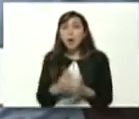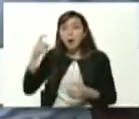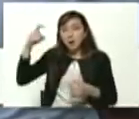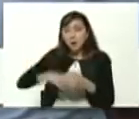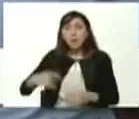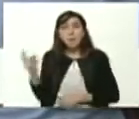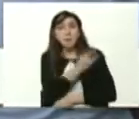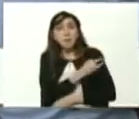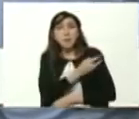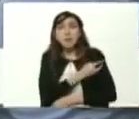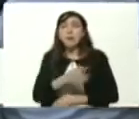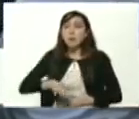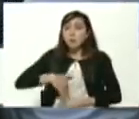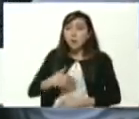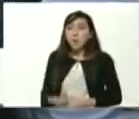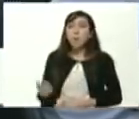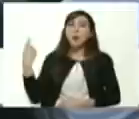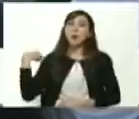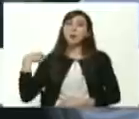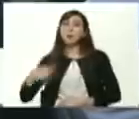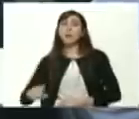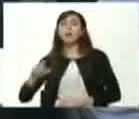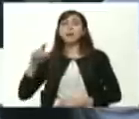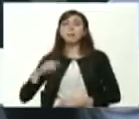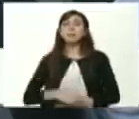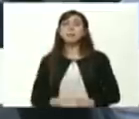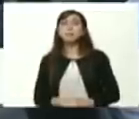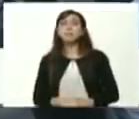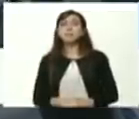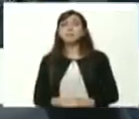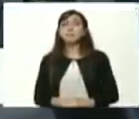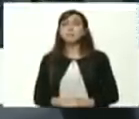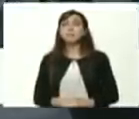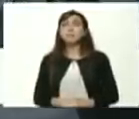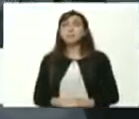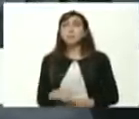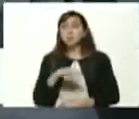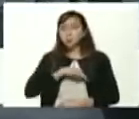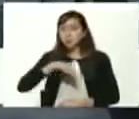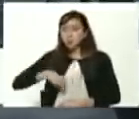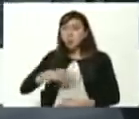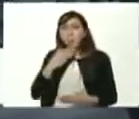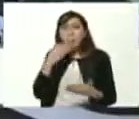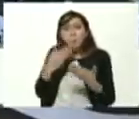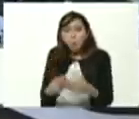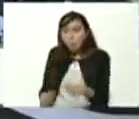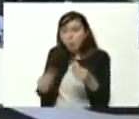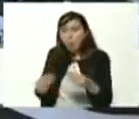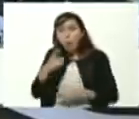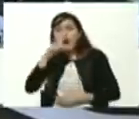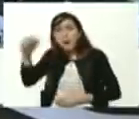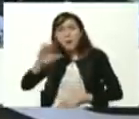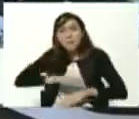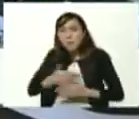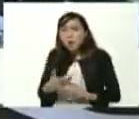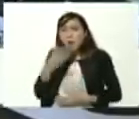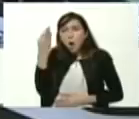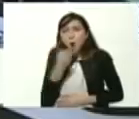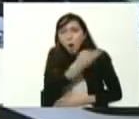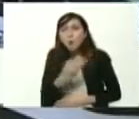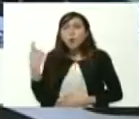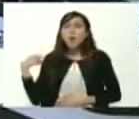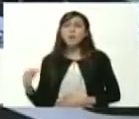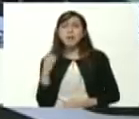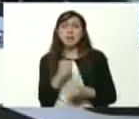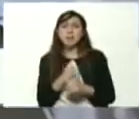caraqueñas y del pueblo venezolano se quede sin el cupo y nosotros bueno agradecerle presidente por ese compromiso que tiene usted